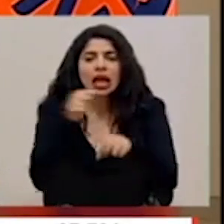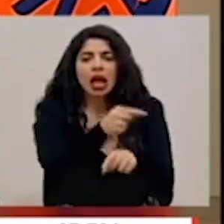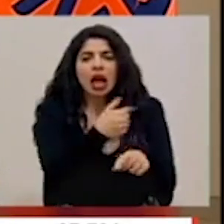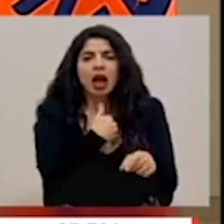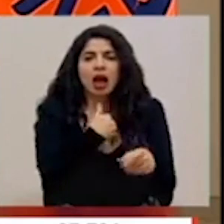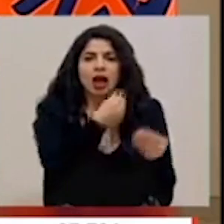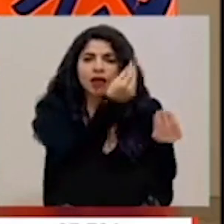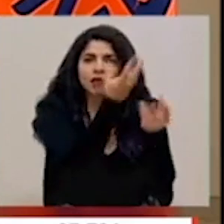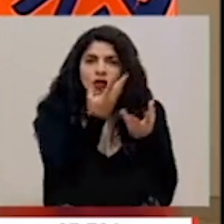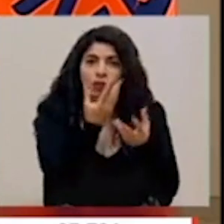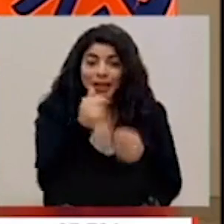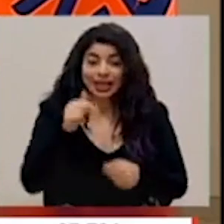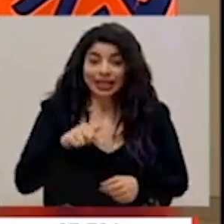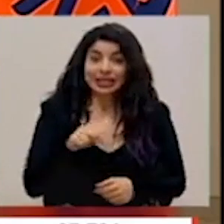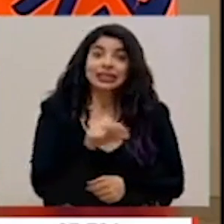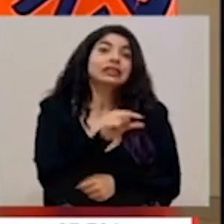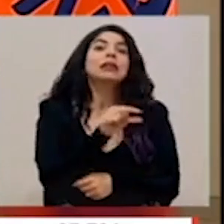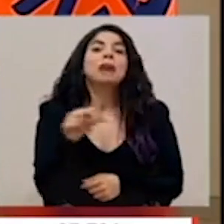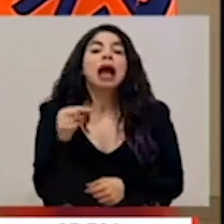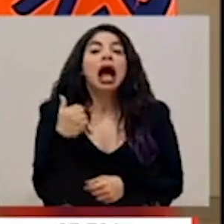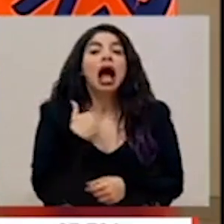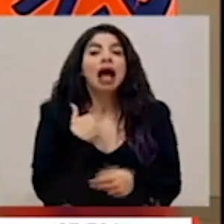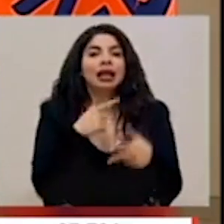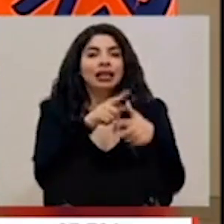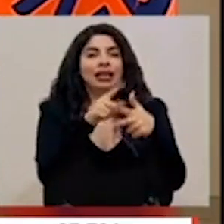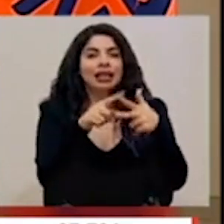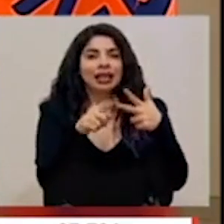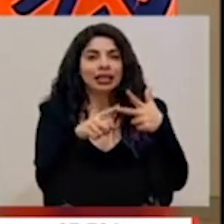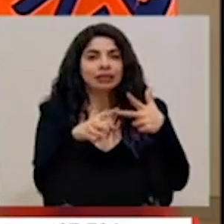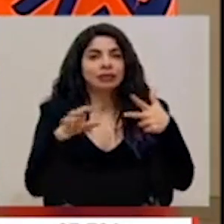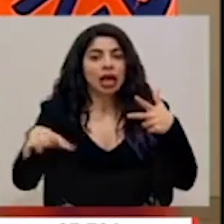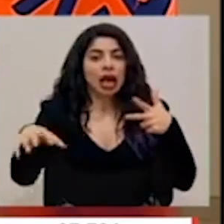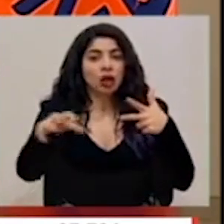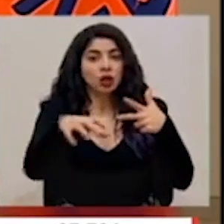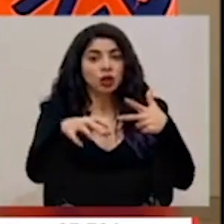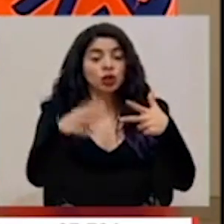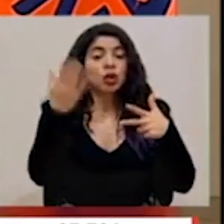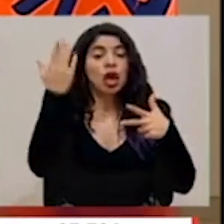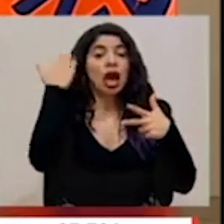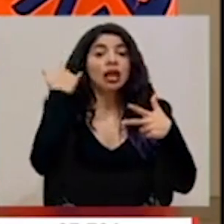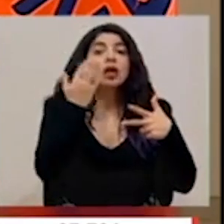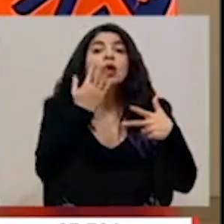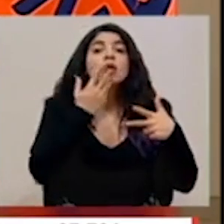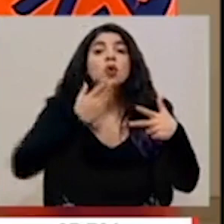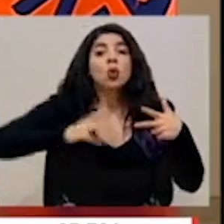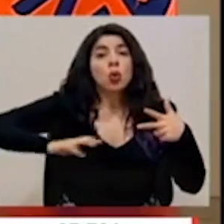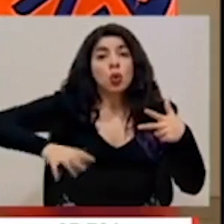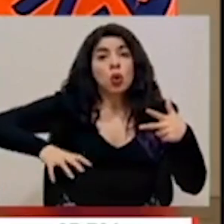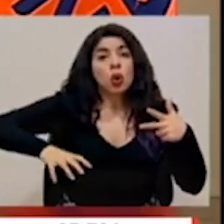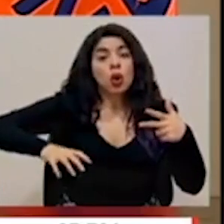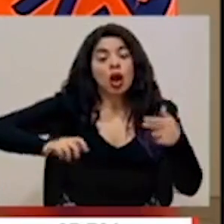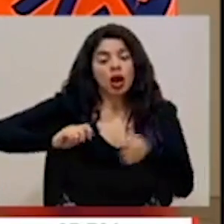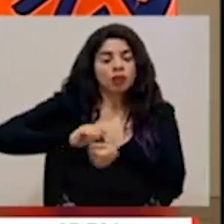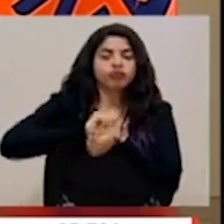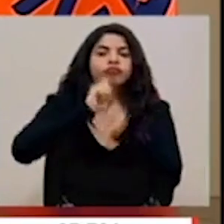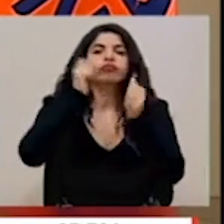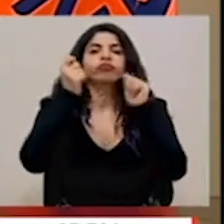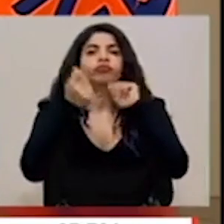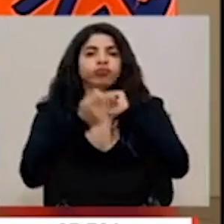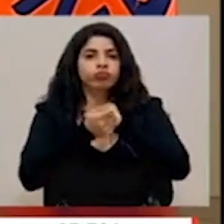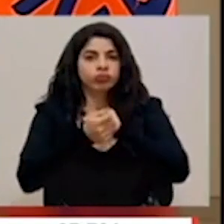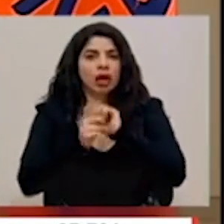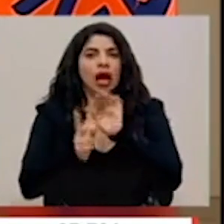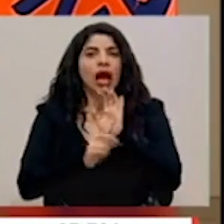Esta semana tenemos tres cantones que pasan de estar en alerta naranja a la condición de